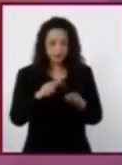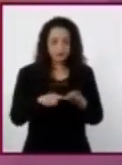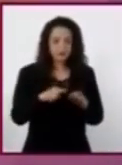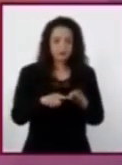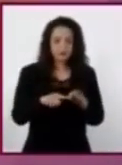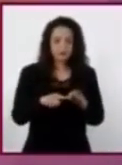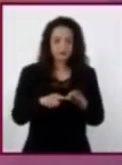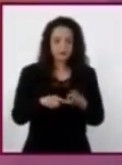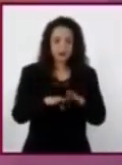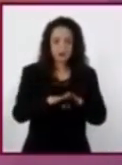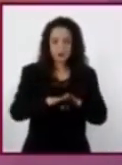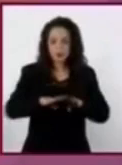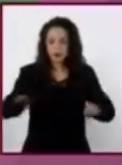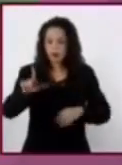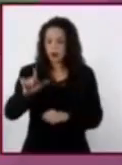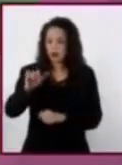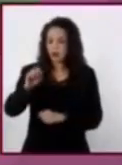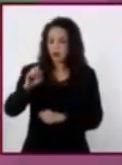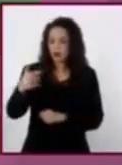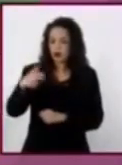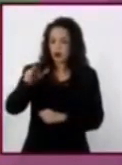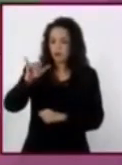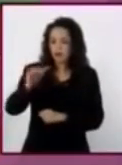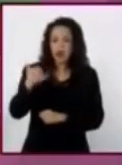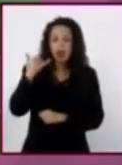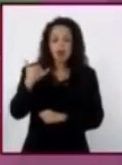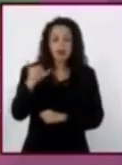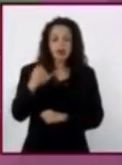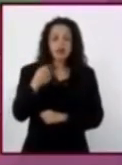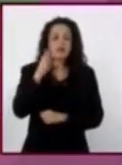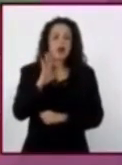litografía e ilustración.